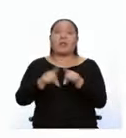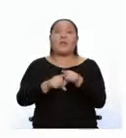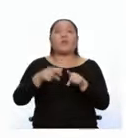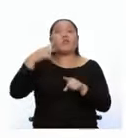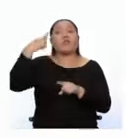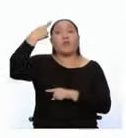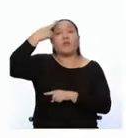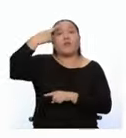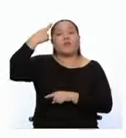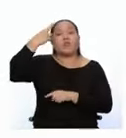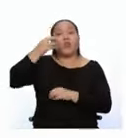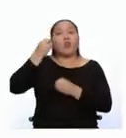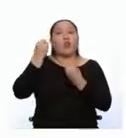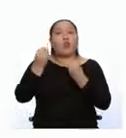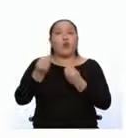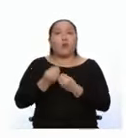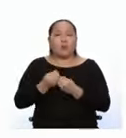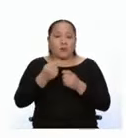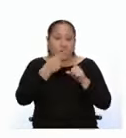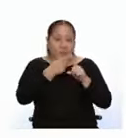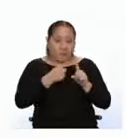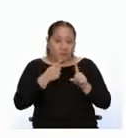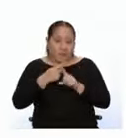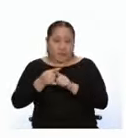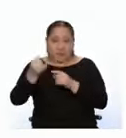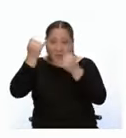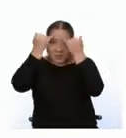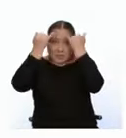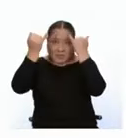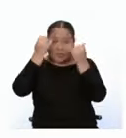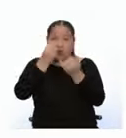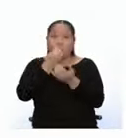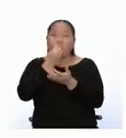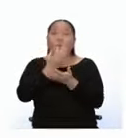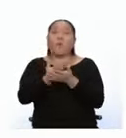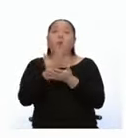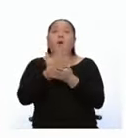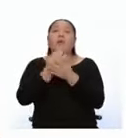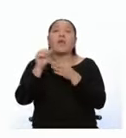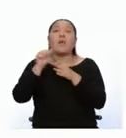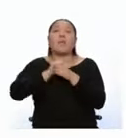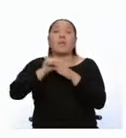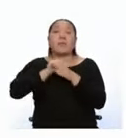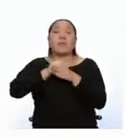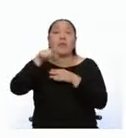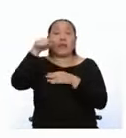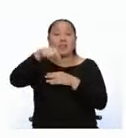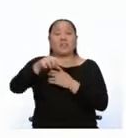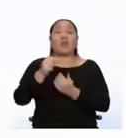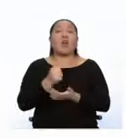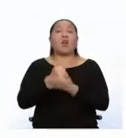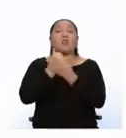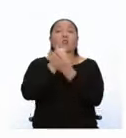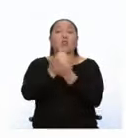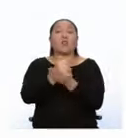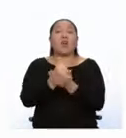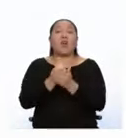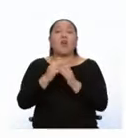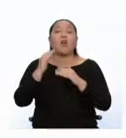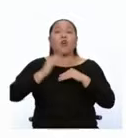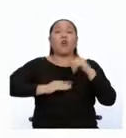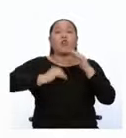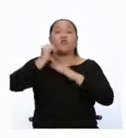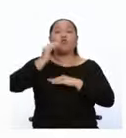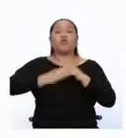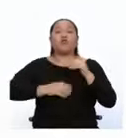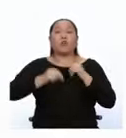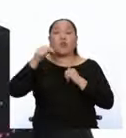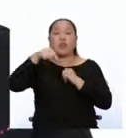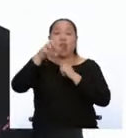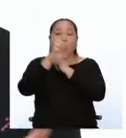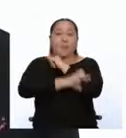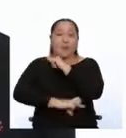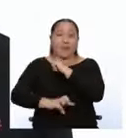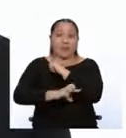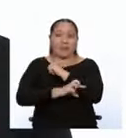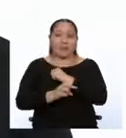sobre cómo las diversas ideas y buenas prácticas nos ayudan a seguir construyéndonos como país.